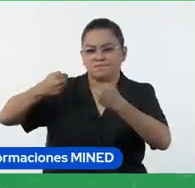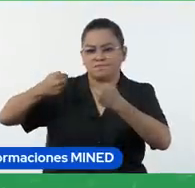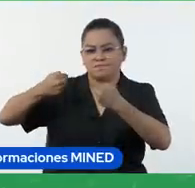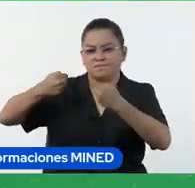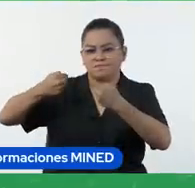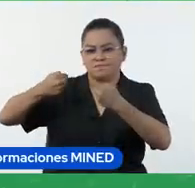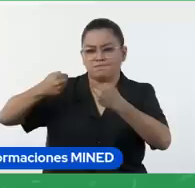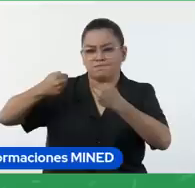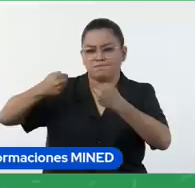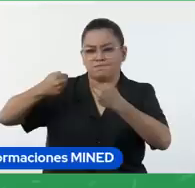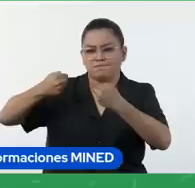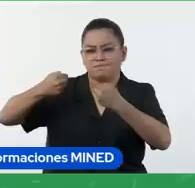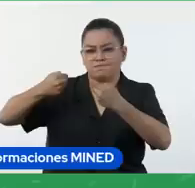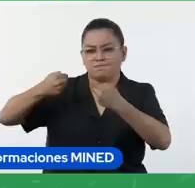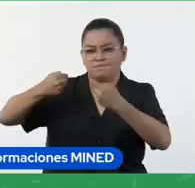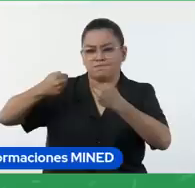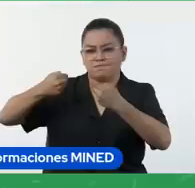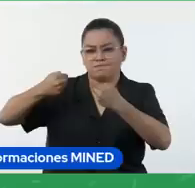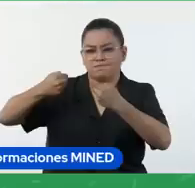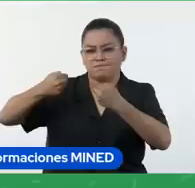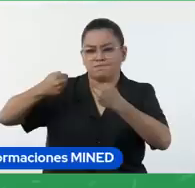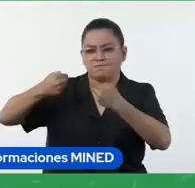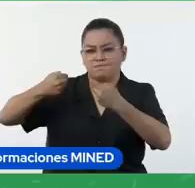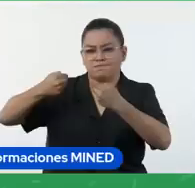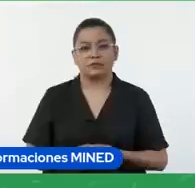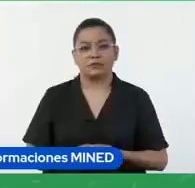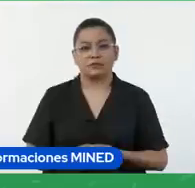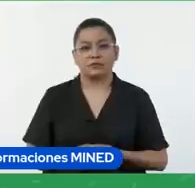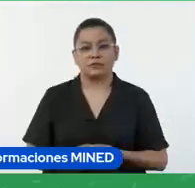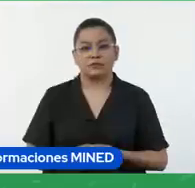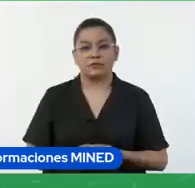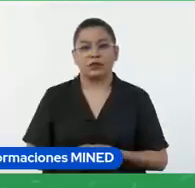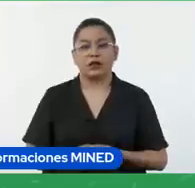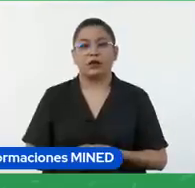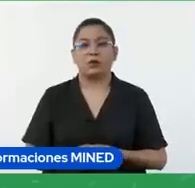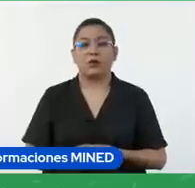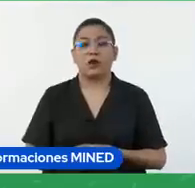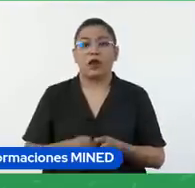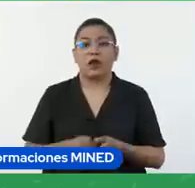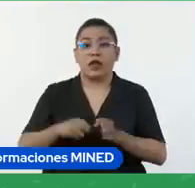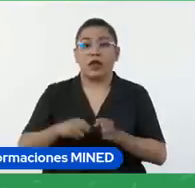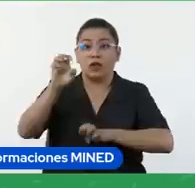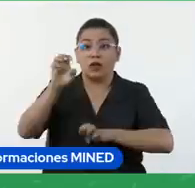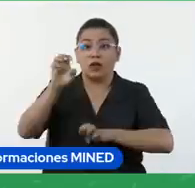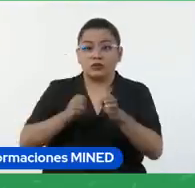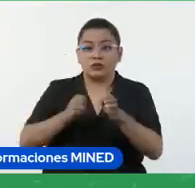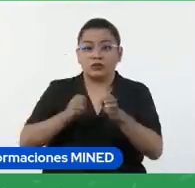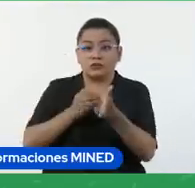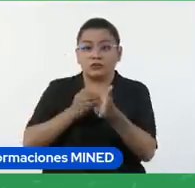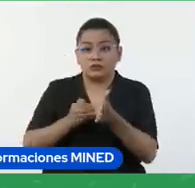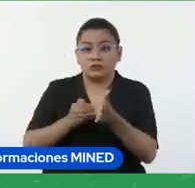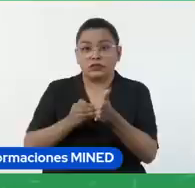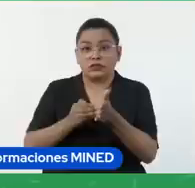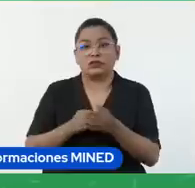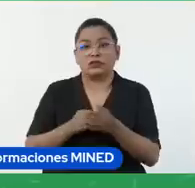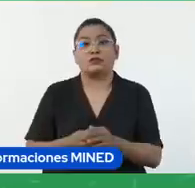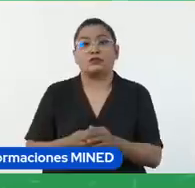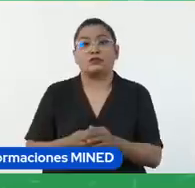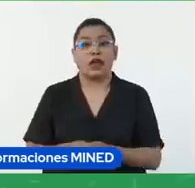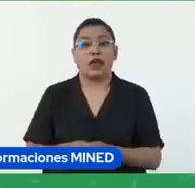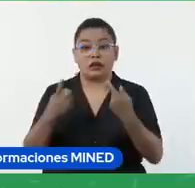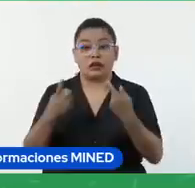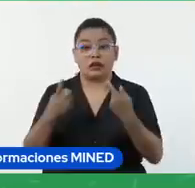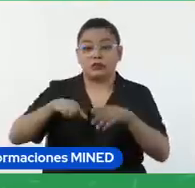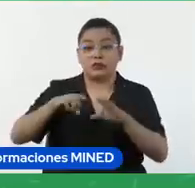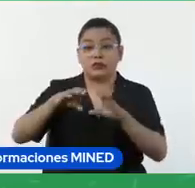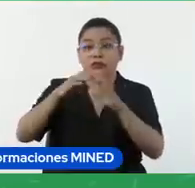evaluación, ¿verdad? Prueba diagnóstico al inicio, formativa en el desarrollo, al final de la clase como retroalimentación,